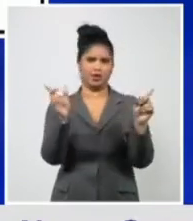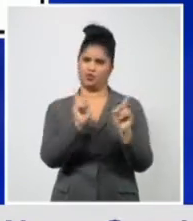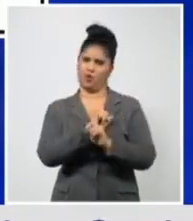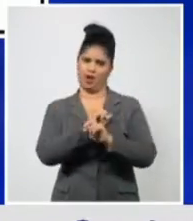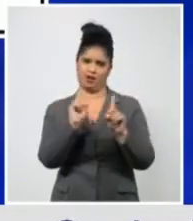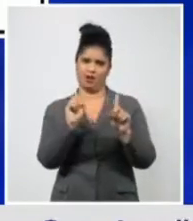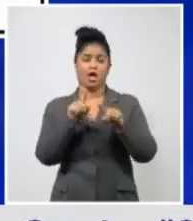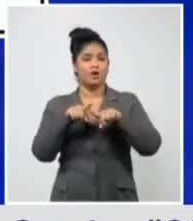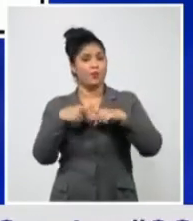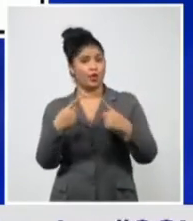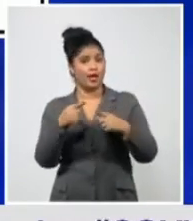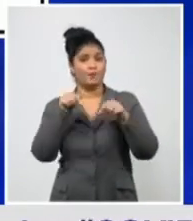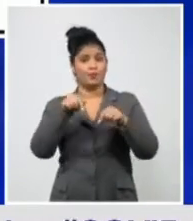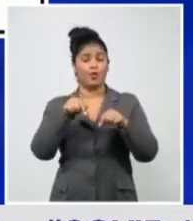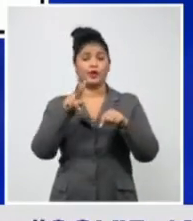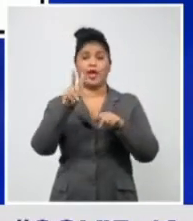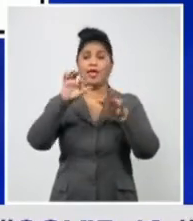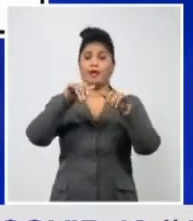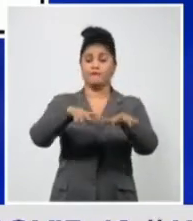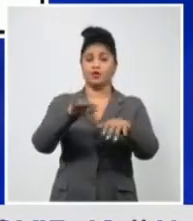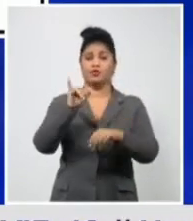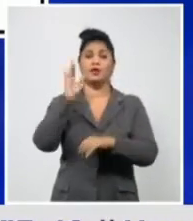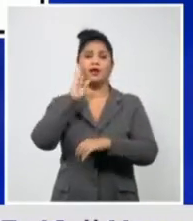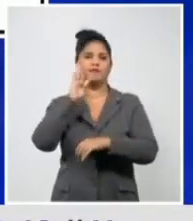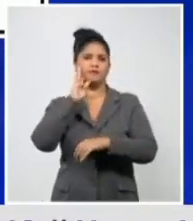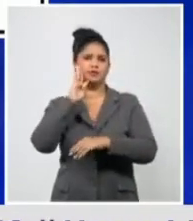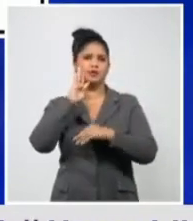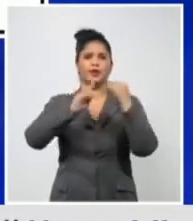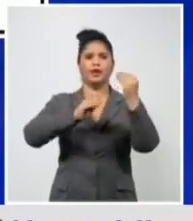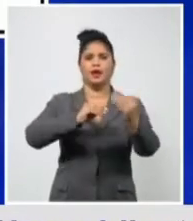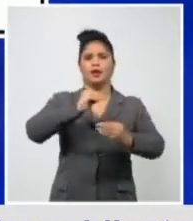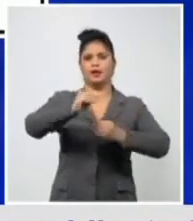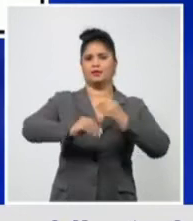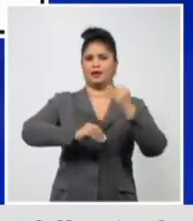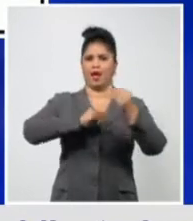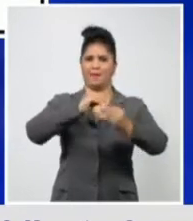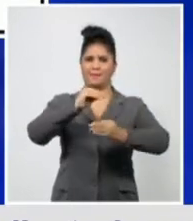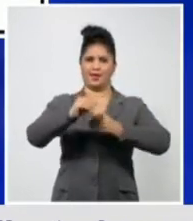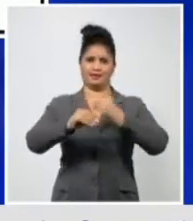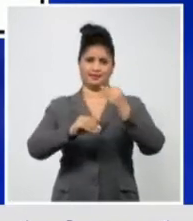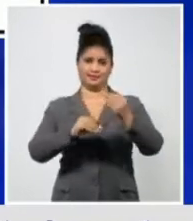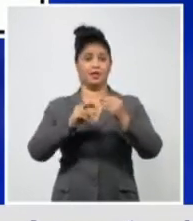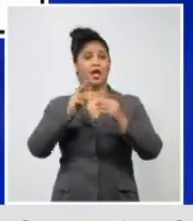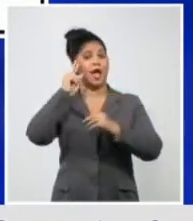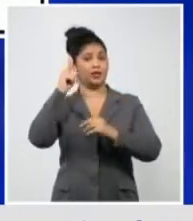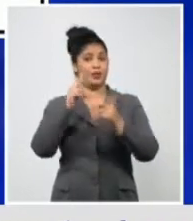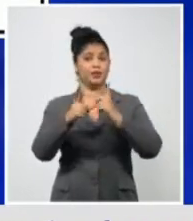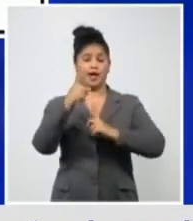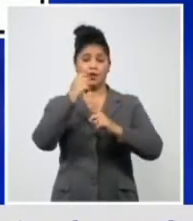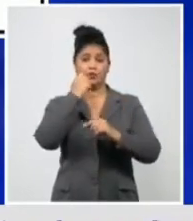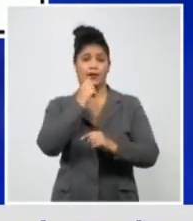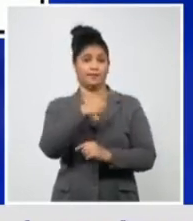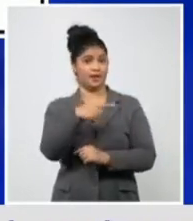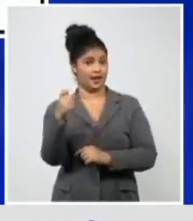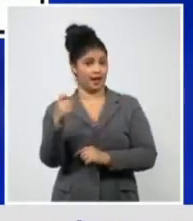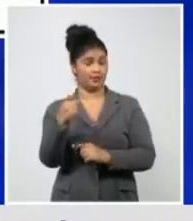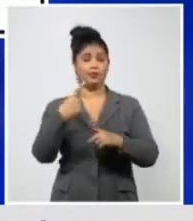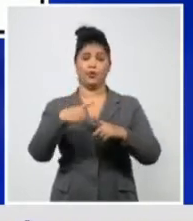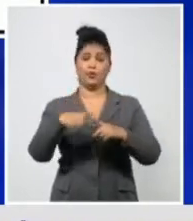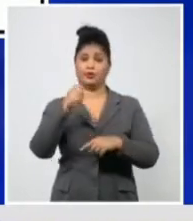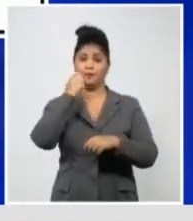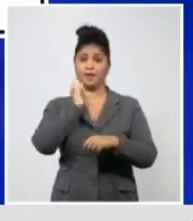Pero sin embargo, las que sí persisten, podemos tener un grupo de variantes circulando, pero hay algunas que